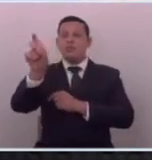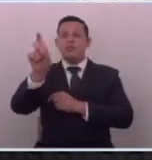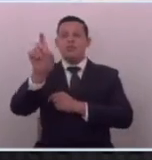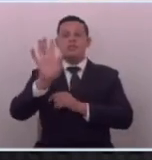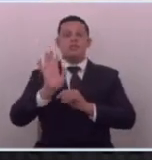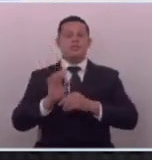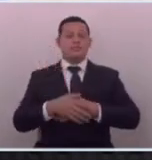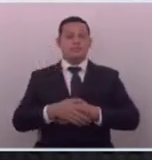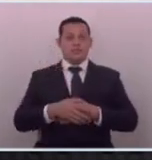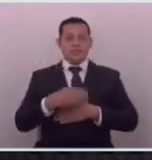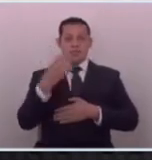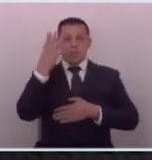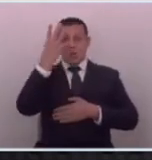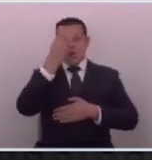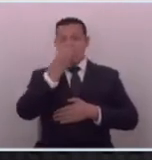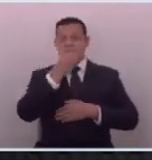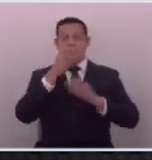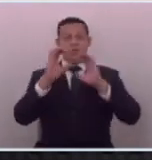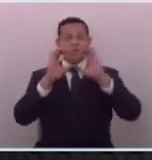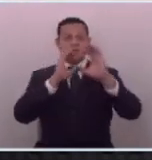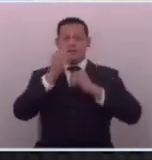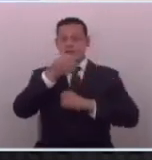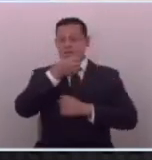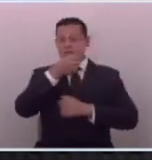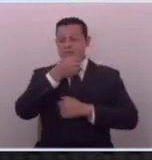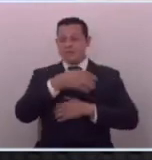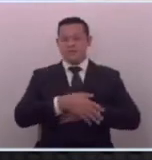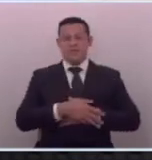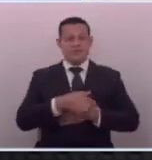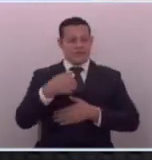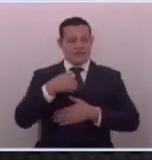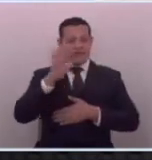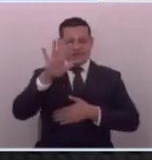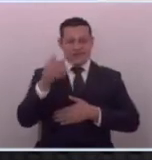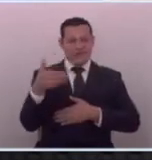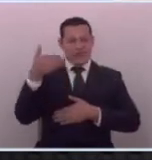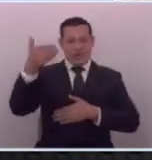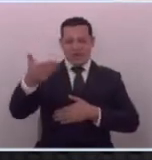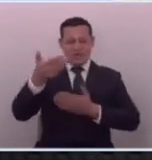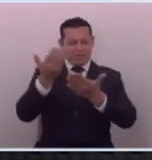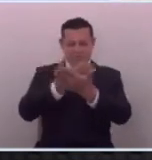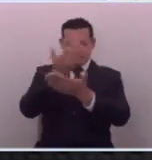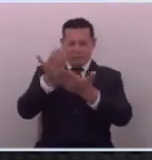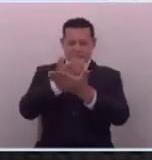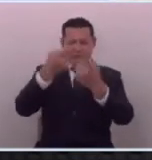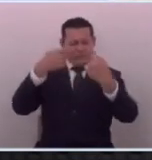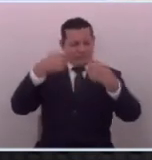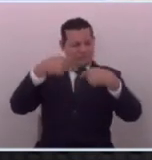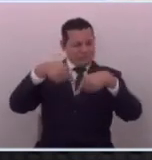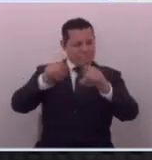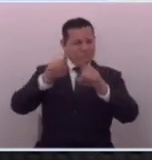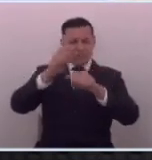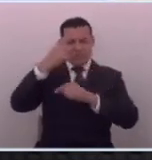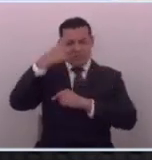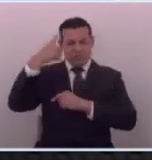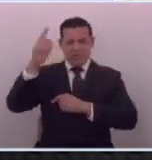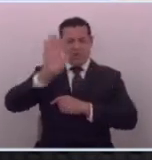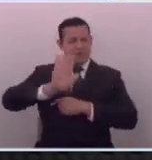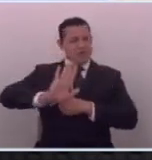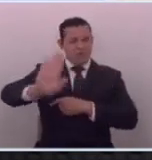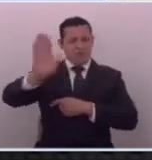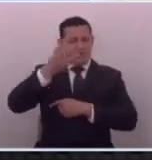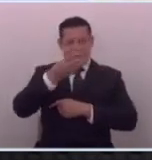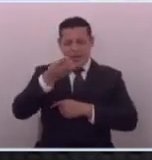chulada de periodismo fíjense que yo 5 años estudié no dejé ni una materia y no me acuerdo que en ninguna